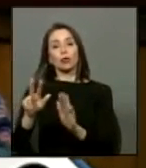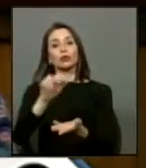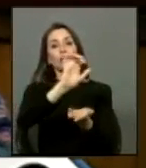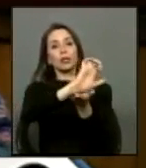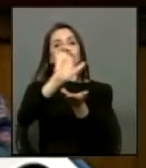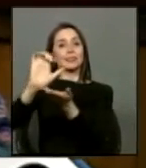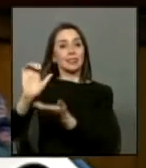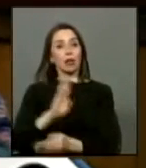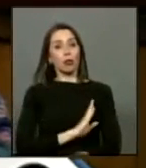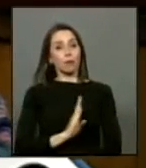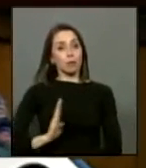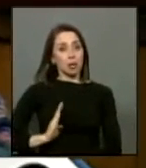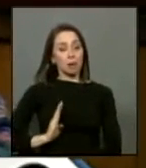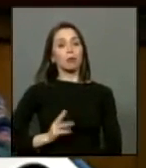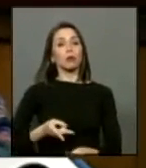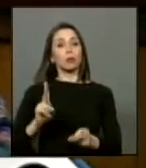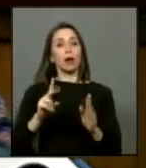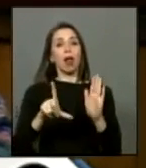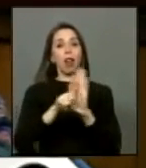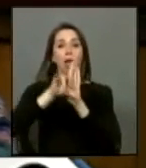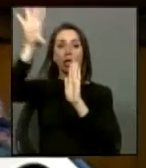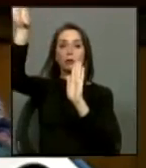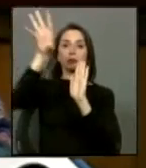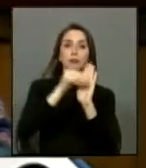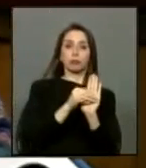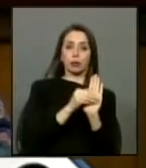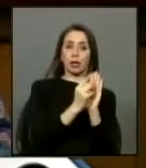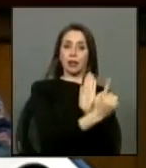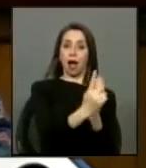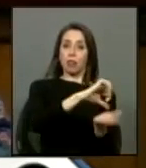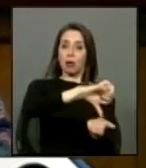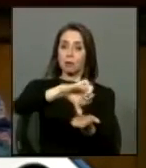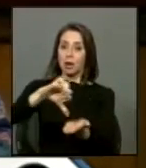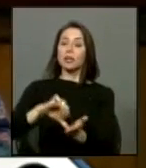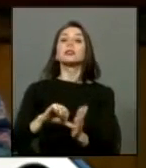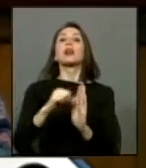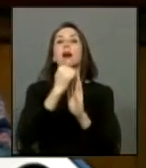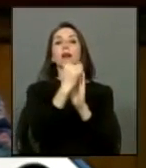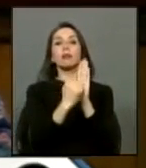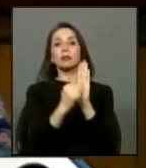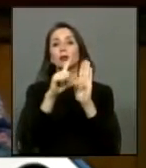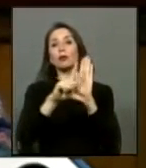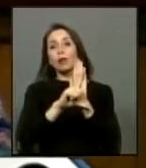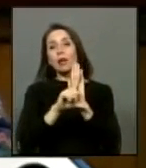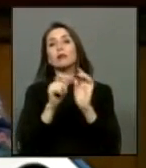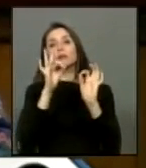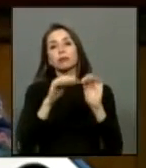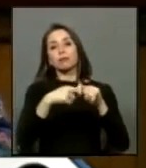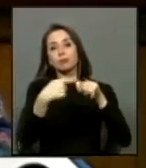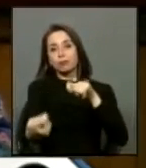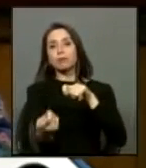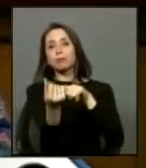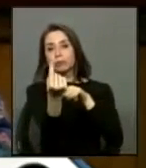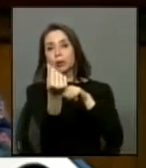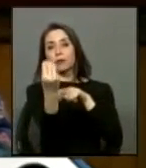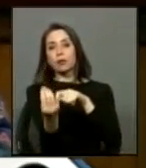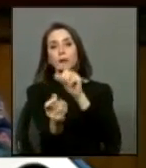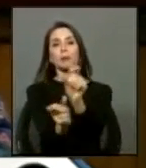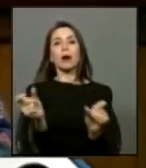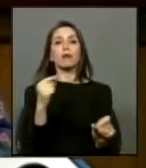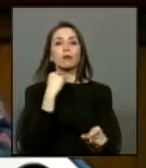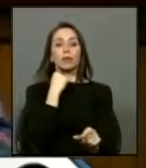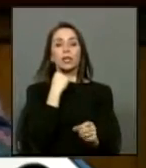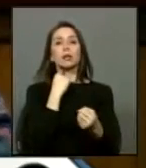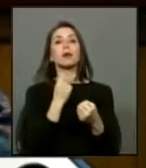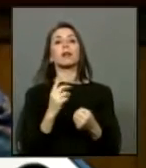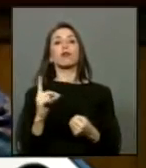Estados partes se comprometen a incorporar en sus legislaciones nacionales normas que garanticen una compensación adecuada para las víctimas de